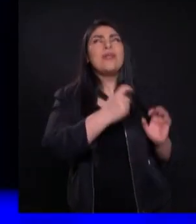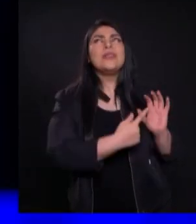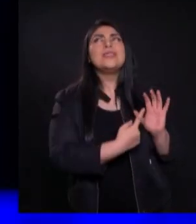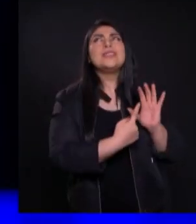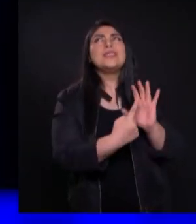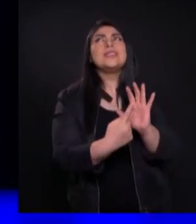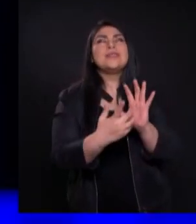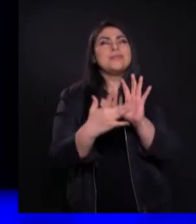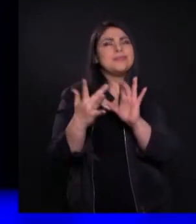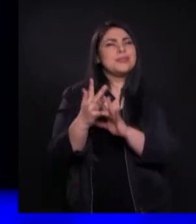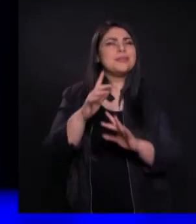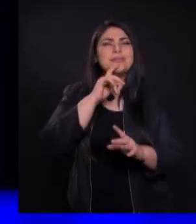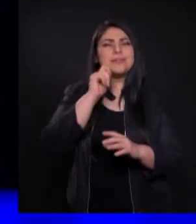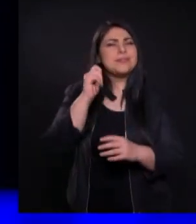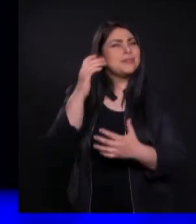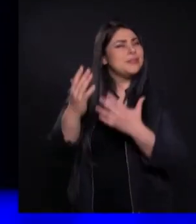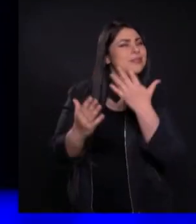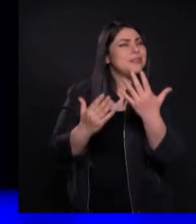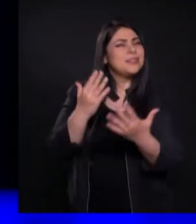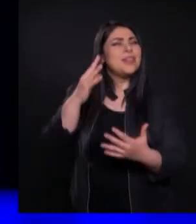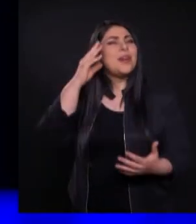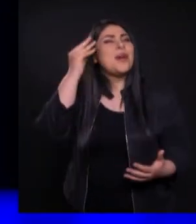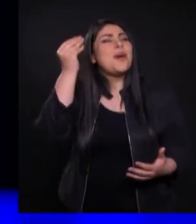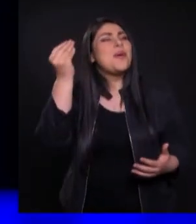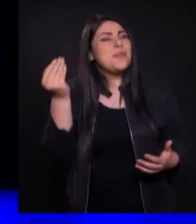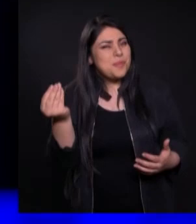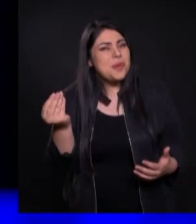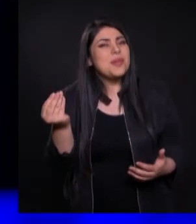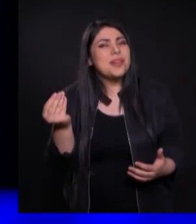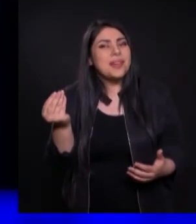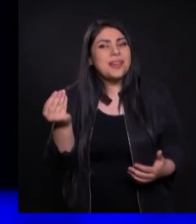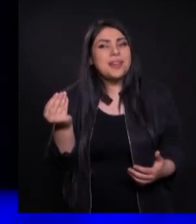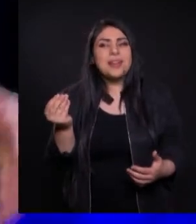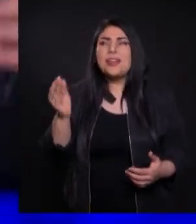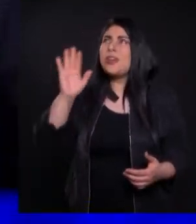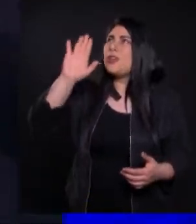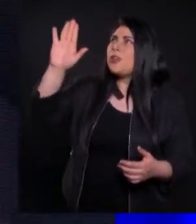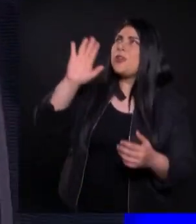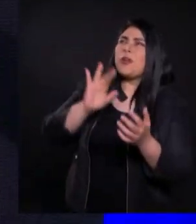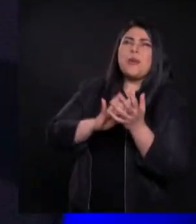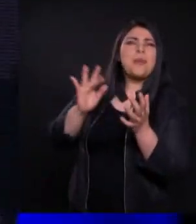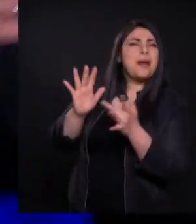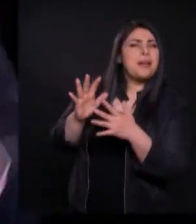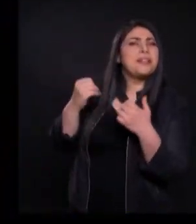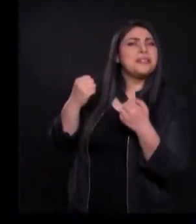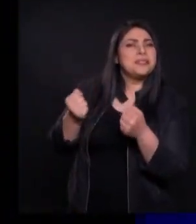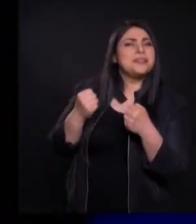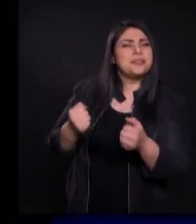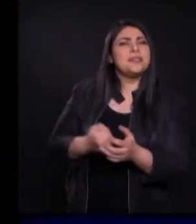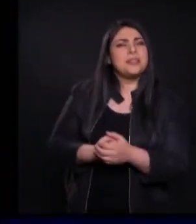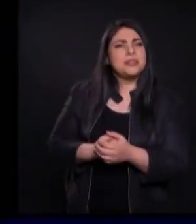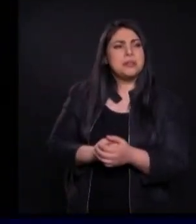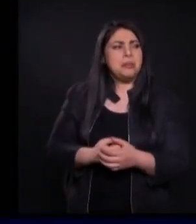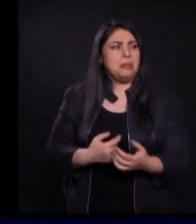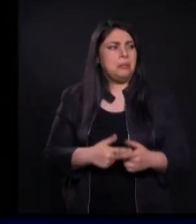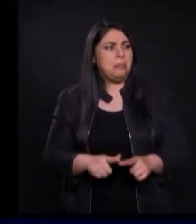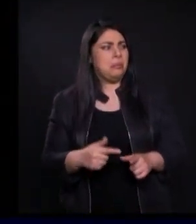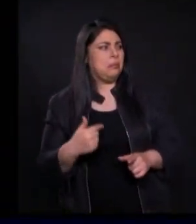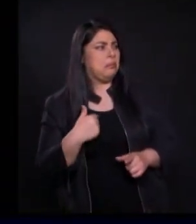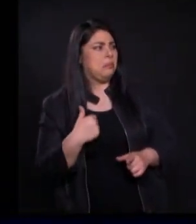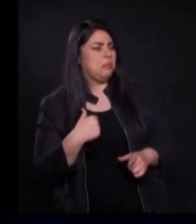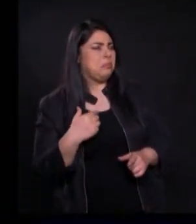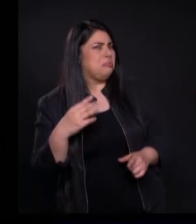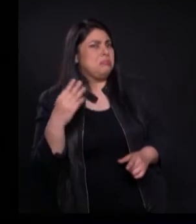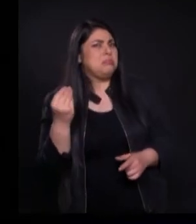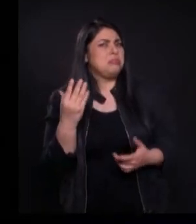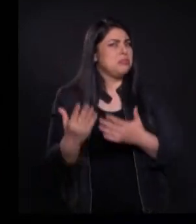mejores servidores Porque lo vamos a hacer Como Jesús Lo hace Pastor Pero ¿Y qué beneficio Me trae a mí Servir?